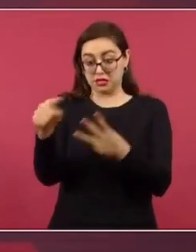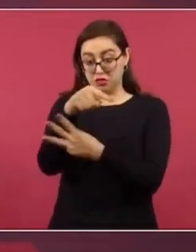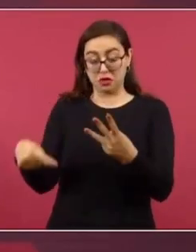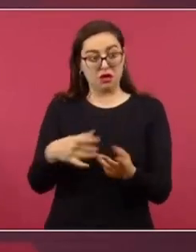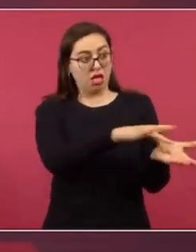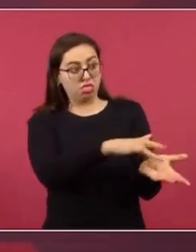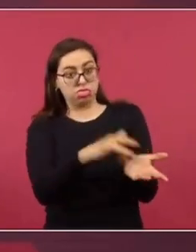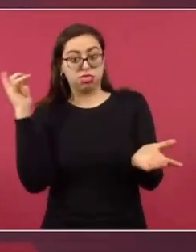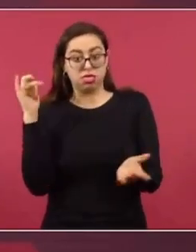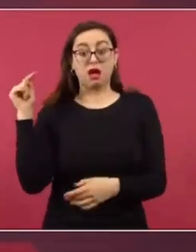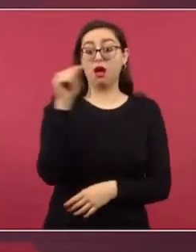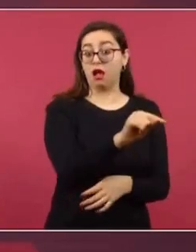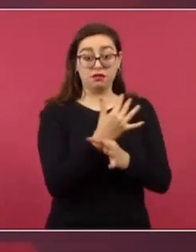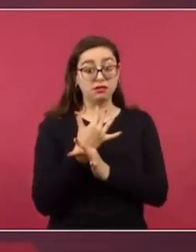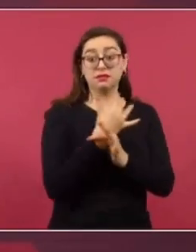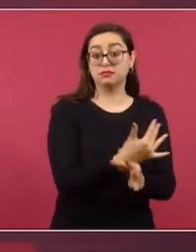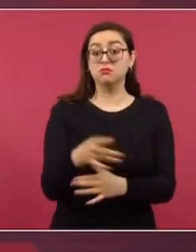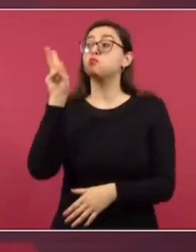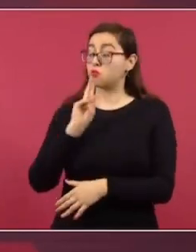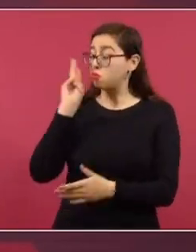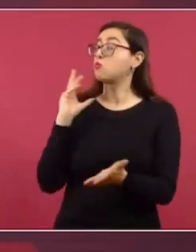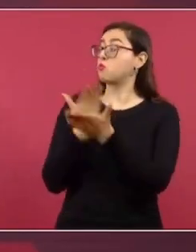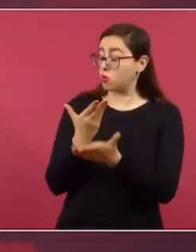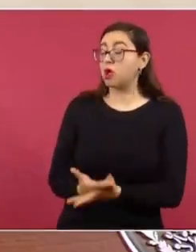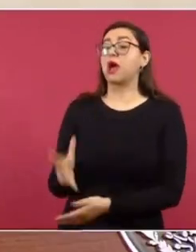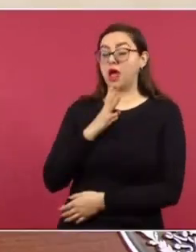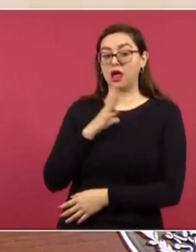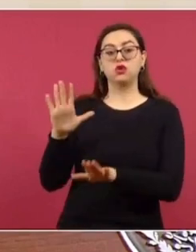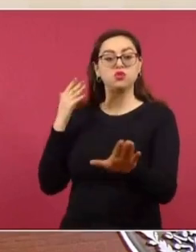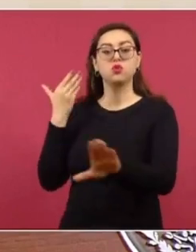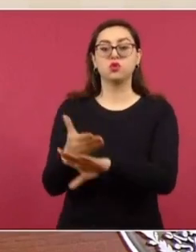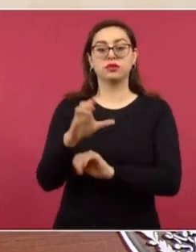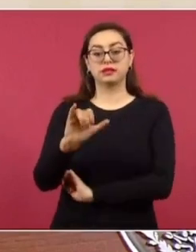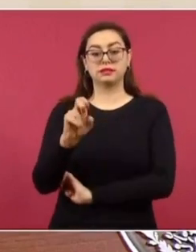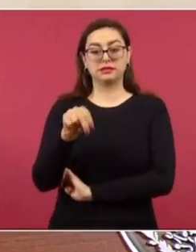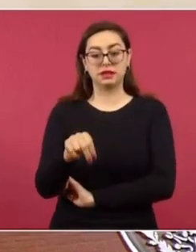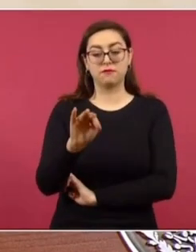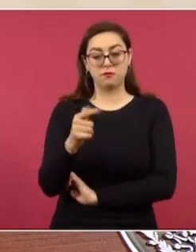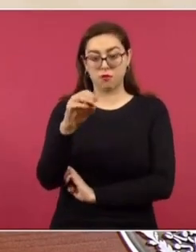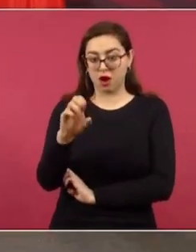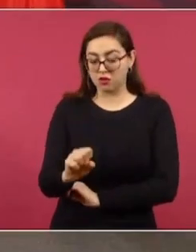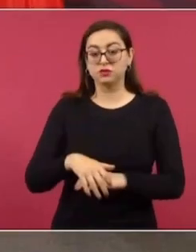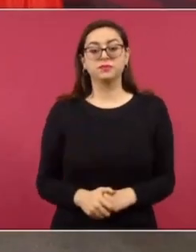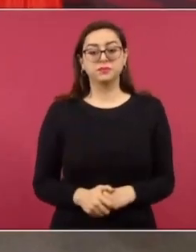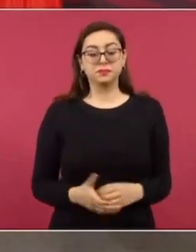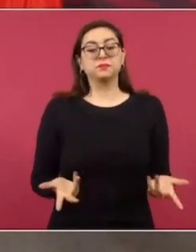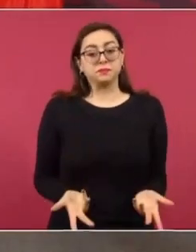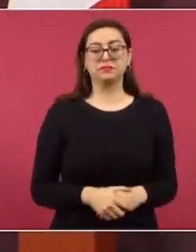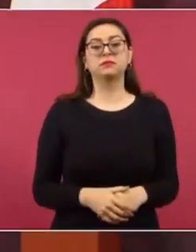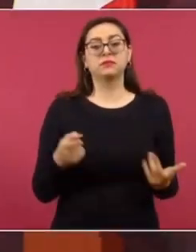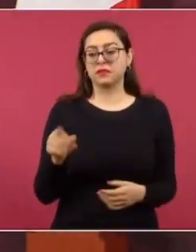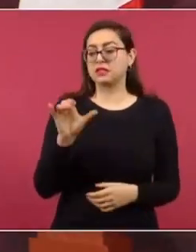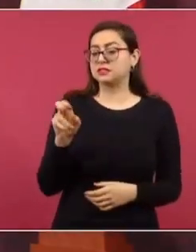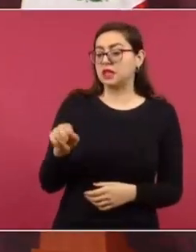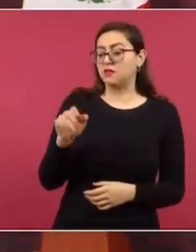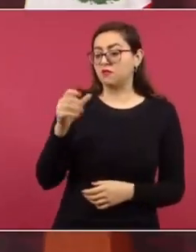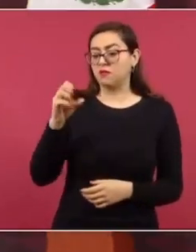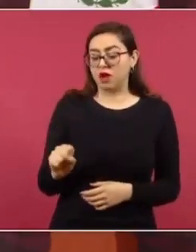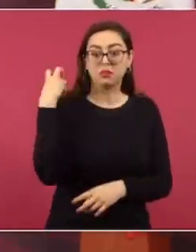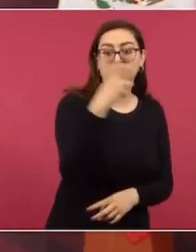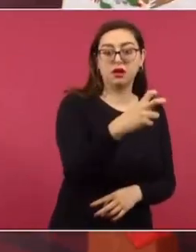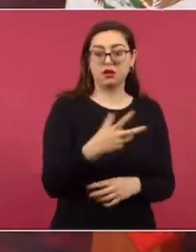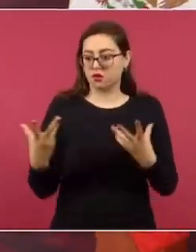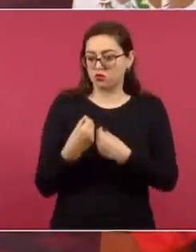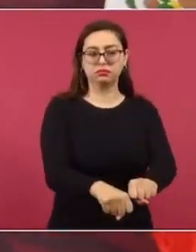pruebas en contra del general Cienfuegos. ¿Qué sucedió? Lo detienen a él. Esto en víspera de las